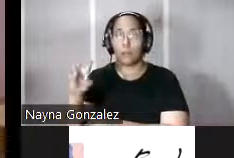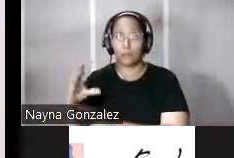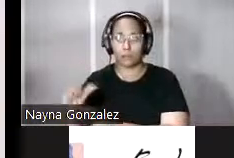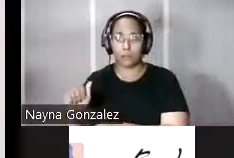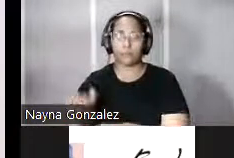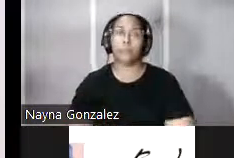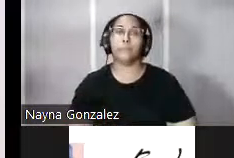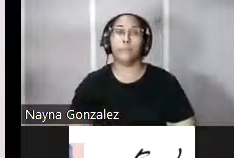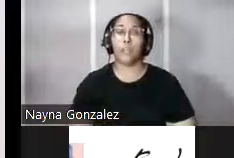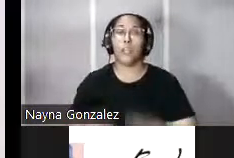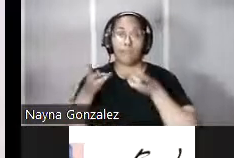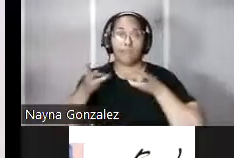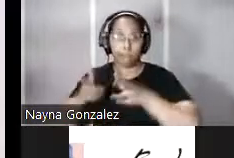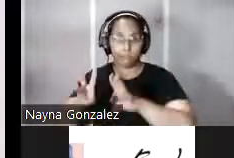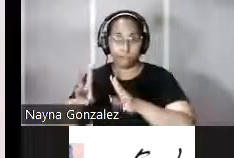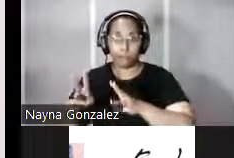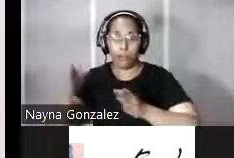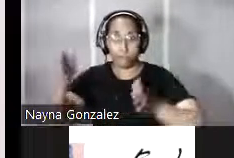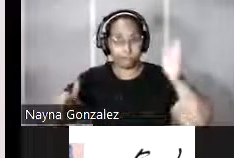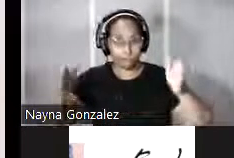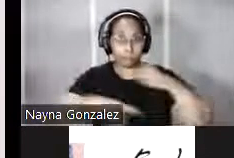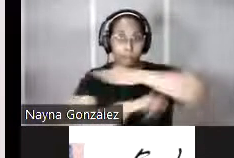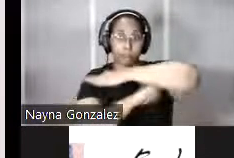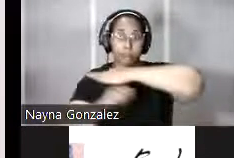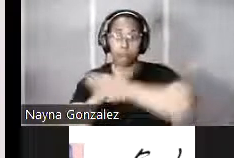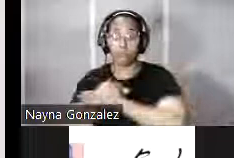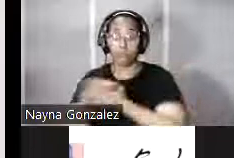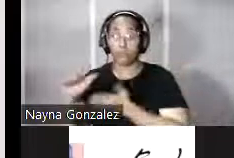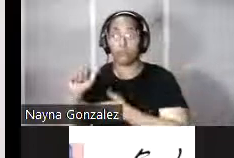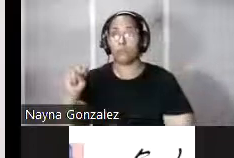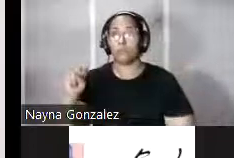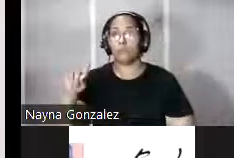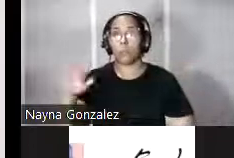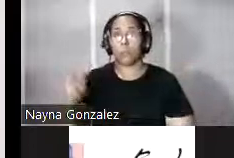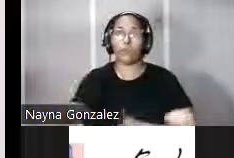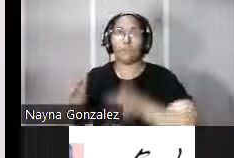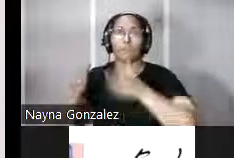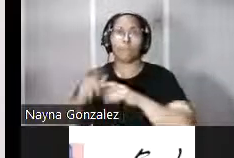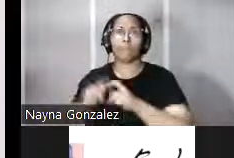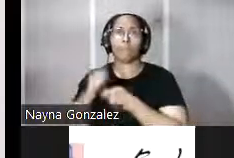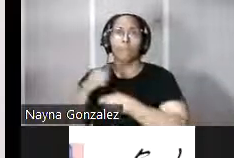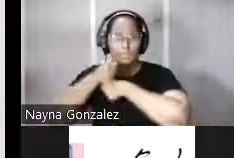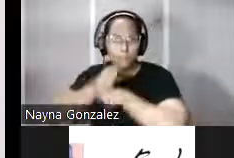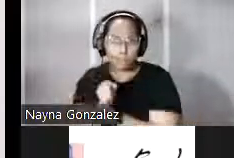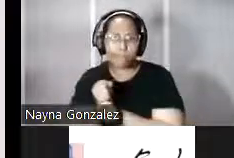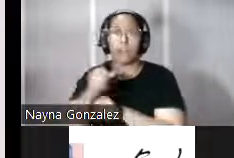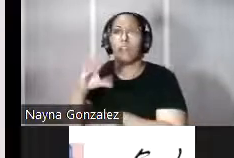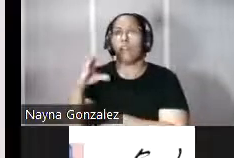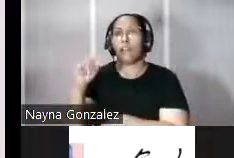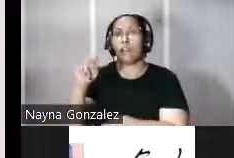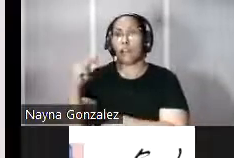Y de manera paralela a la construcción del puente de San Antonio se levantó el puente de Martín Peña sobre el caño de mismo nombre